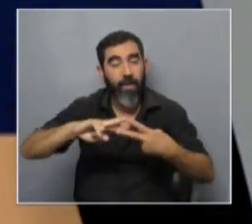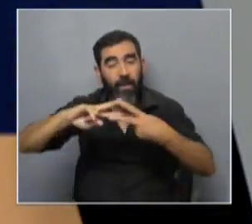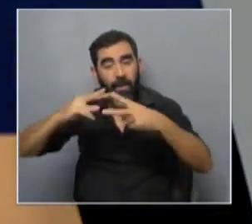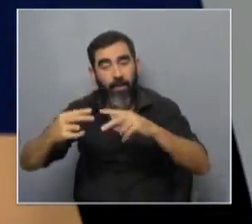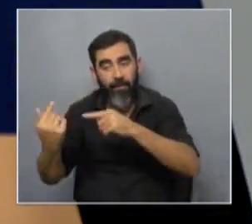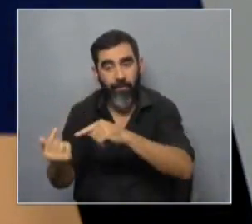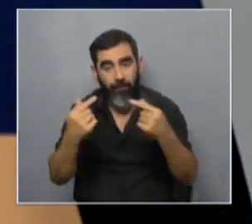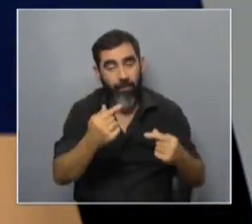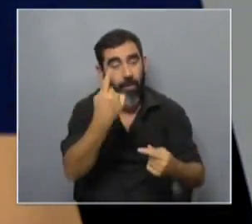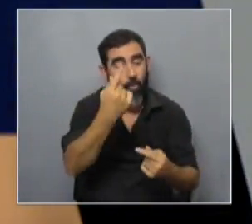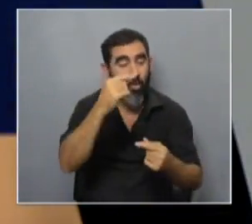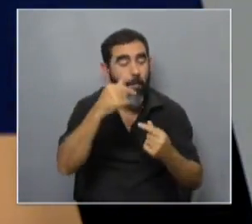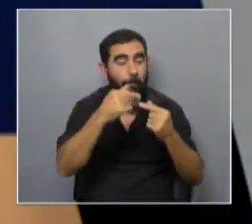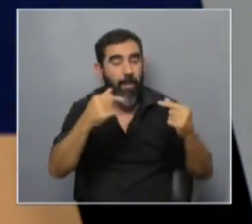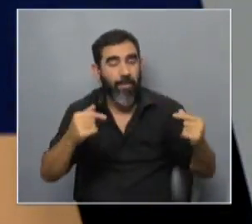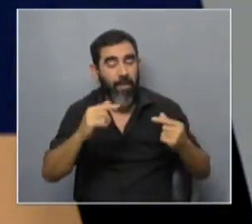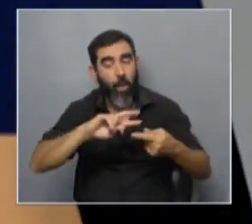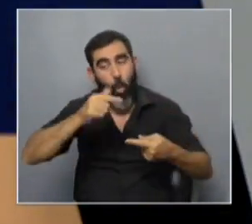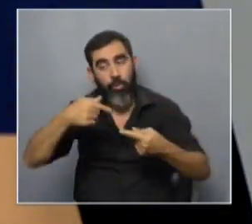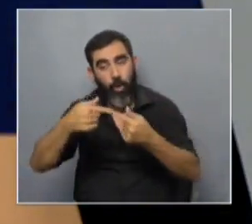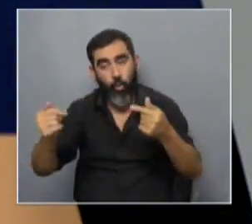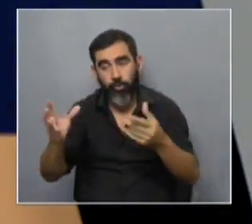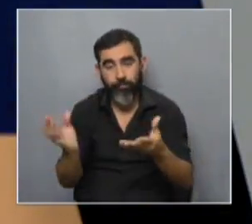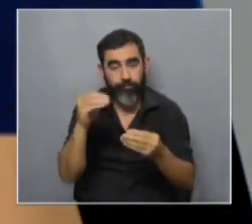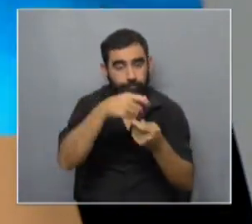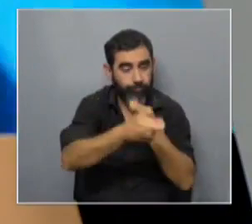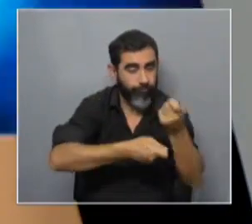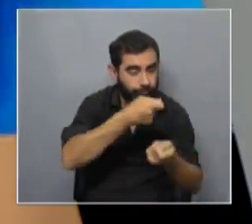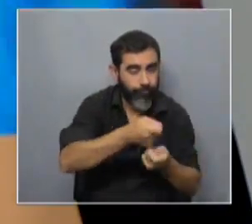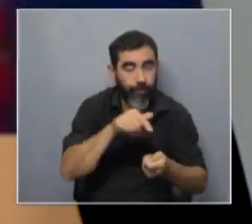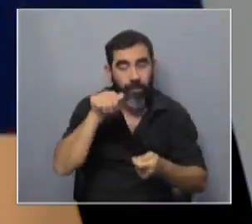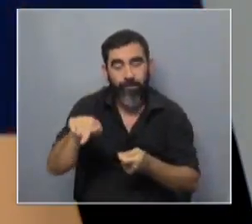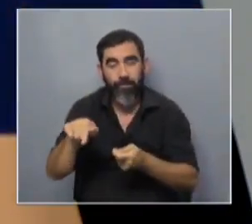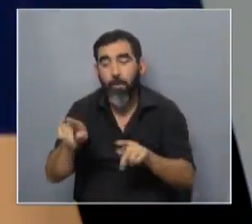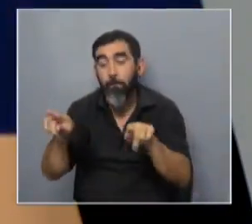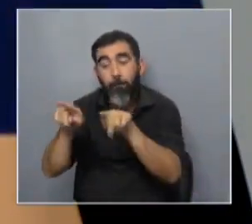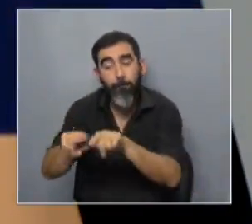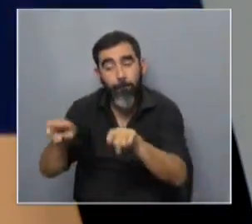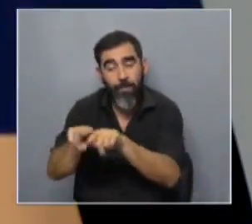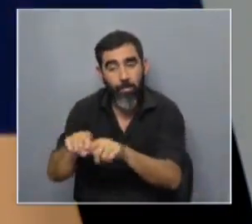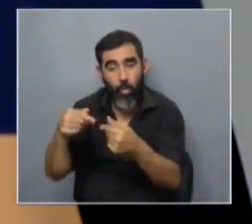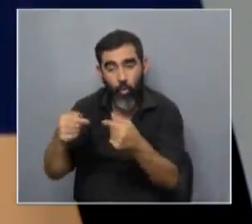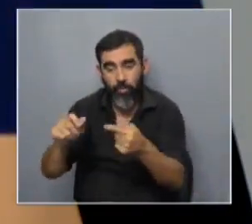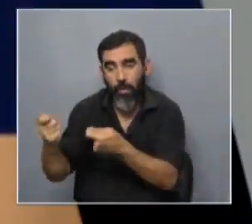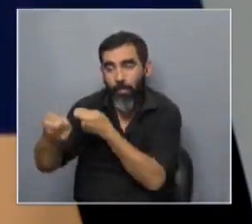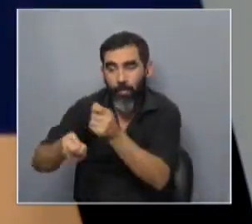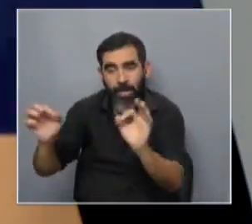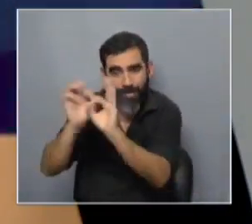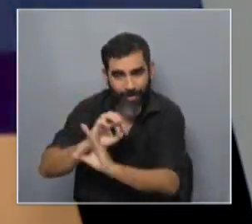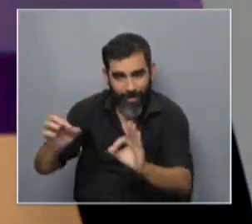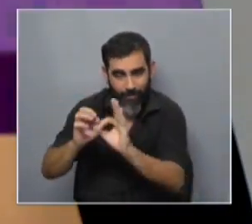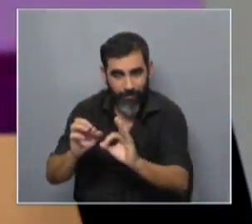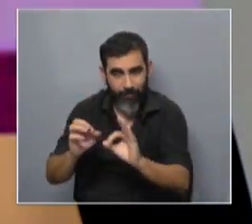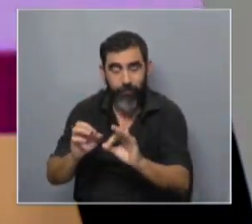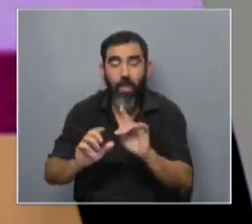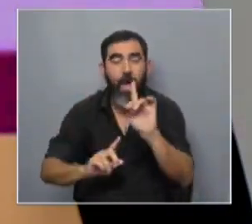diferencia de que uno incorpora material genético de otra especie, mientras que acá estamos hablando de lo mismo. En todo caso, ¿es correcto decir que en